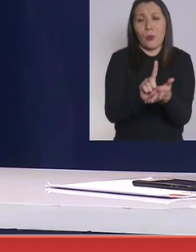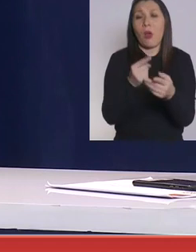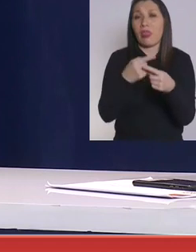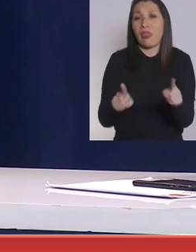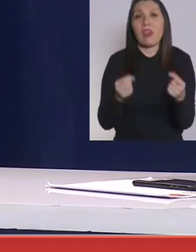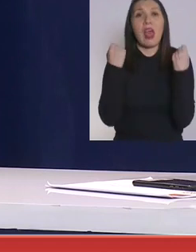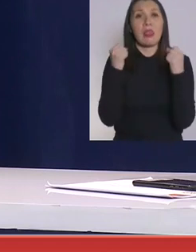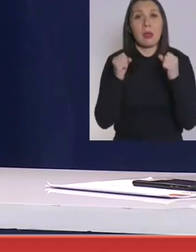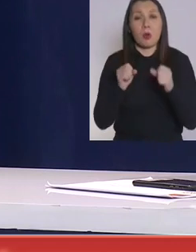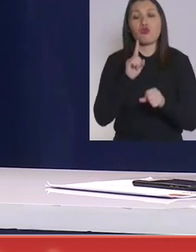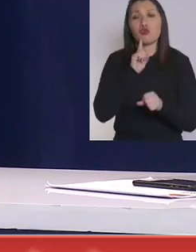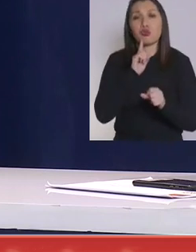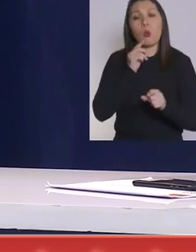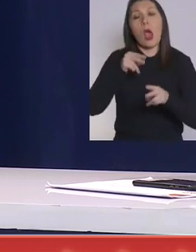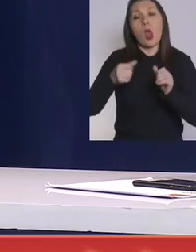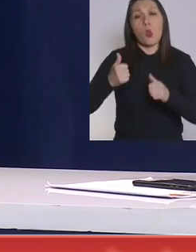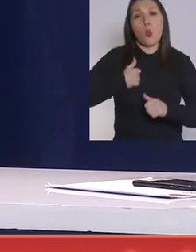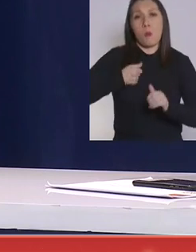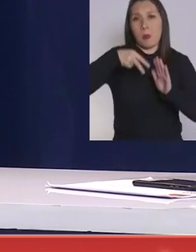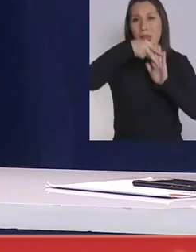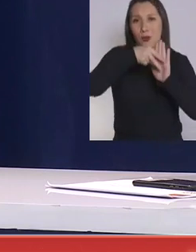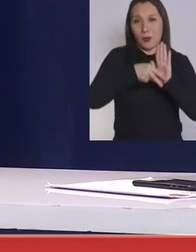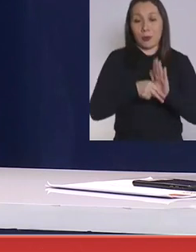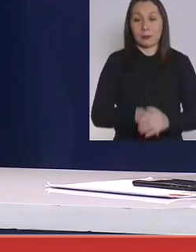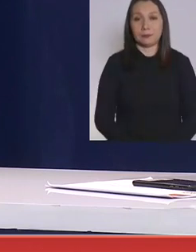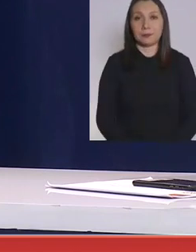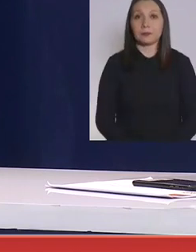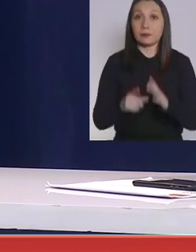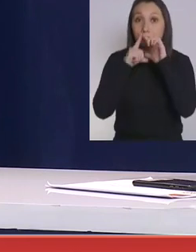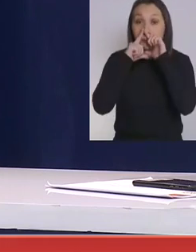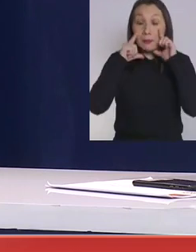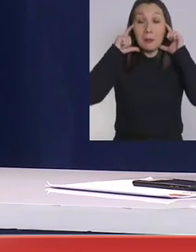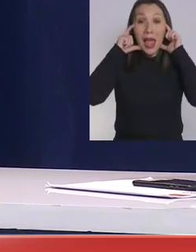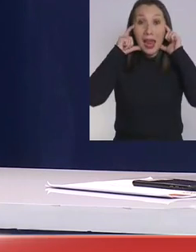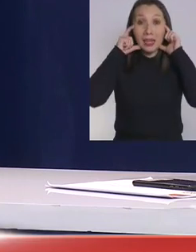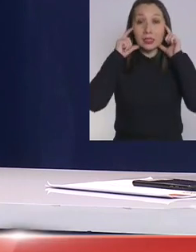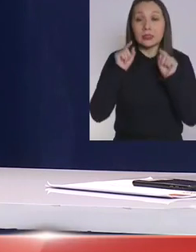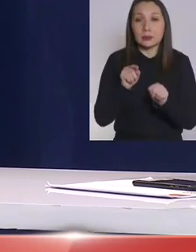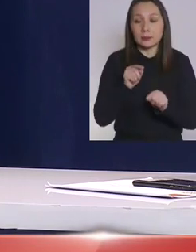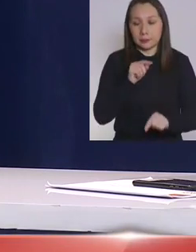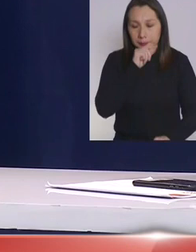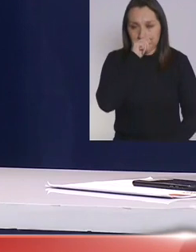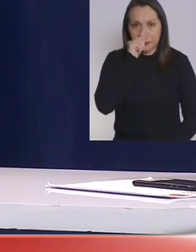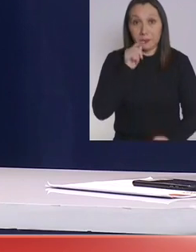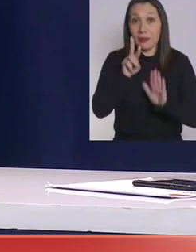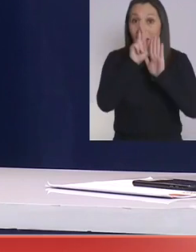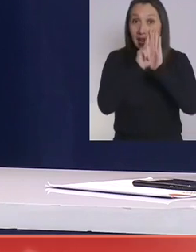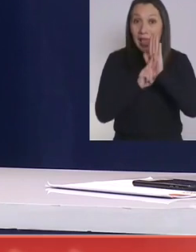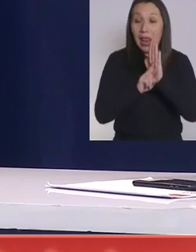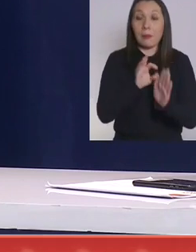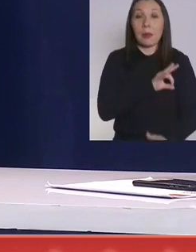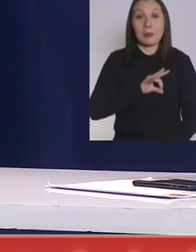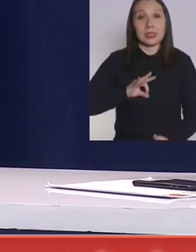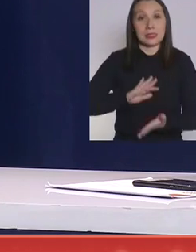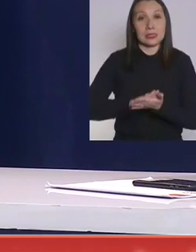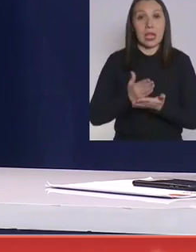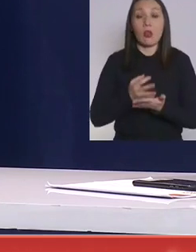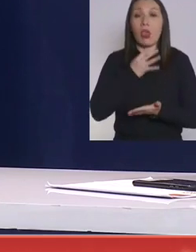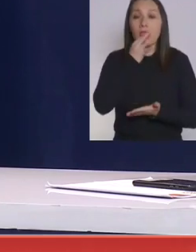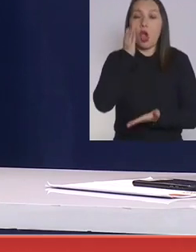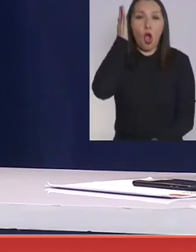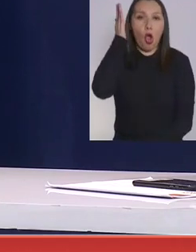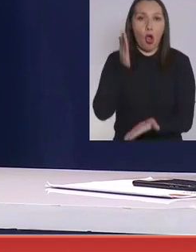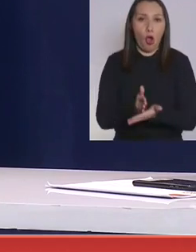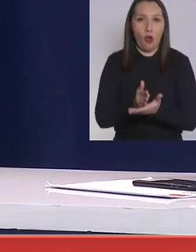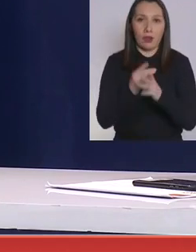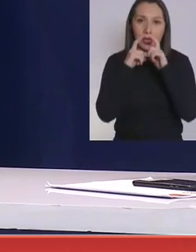y distintos deportes que mantengan esas normas. Con respecto al uso de mascarilla, el reglamento del Ministerio de Salud dice que es